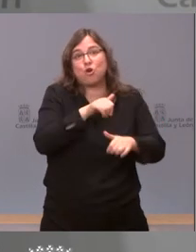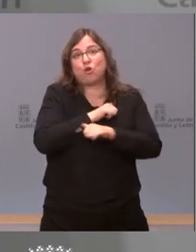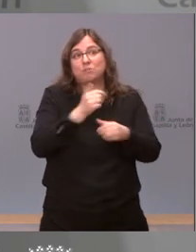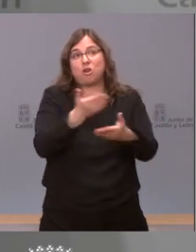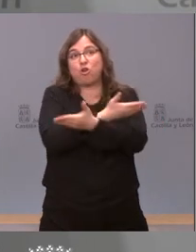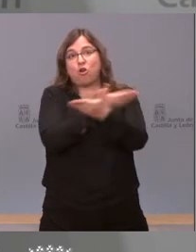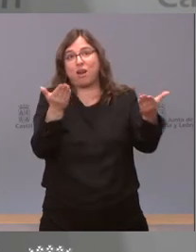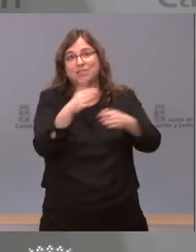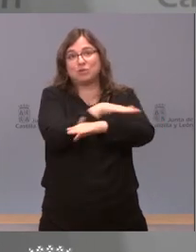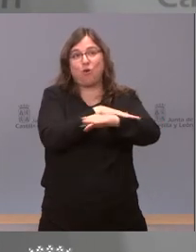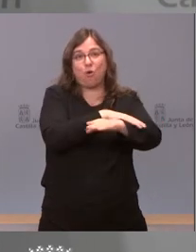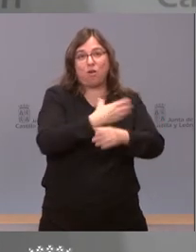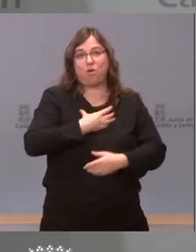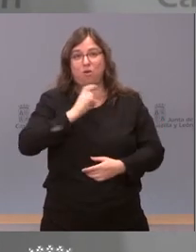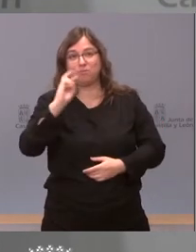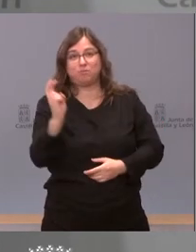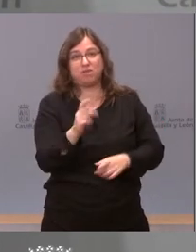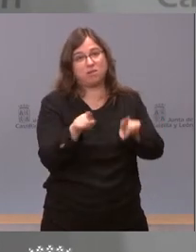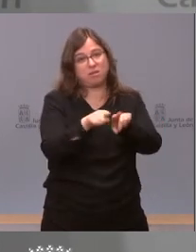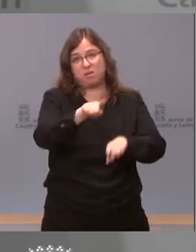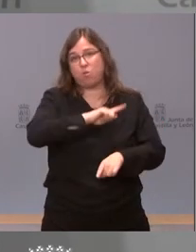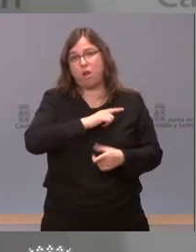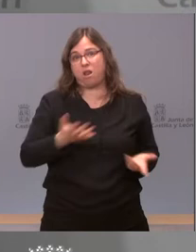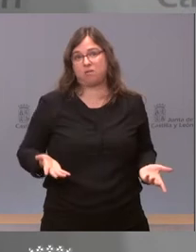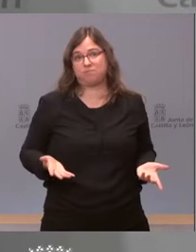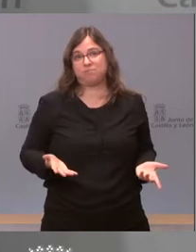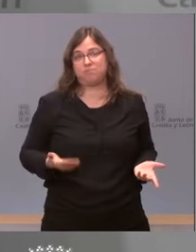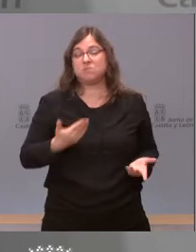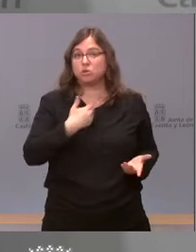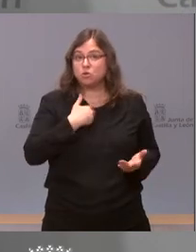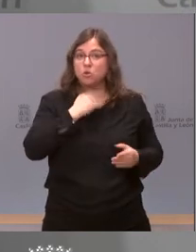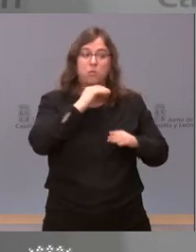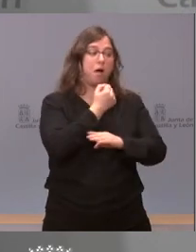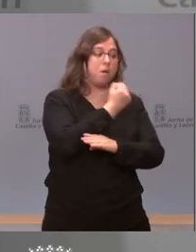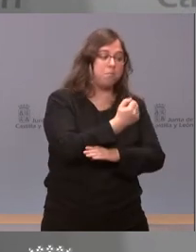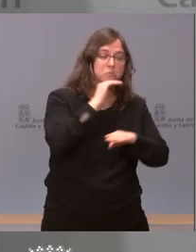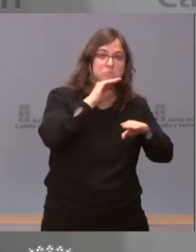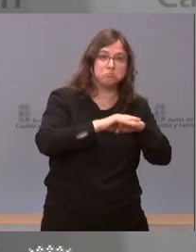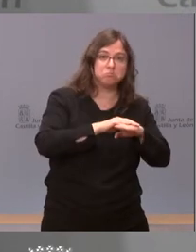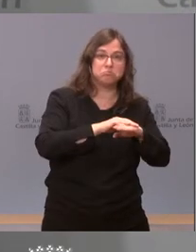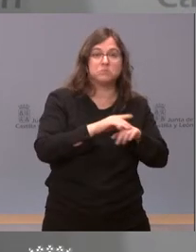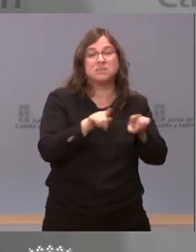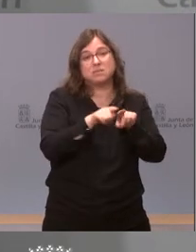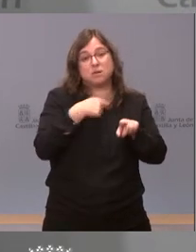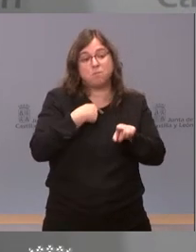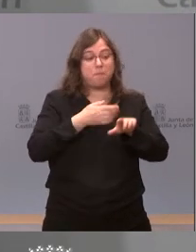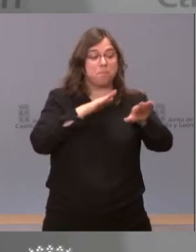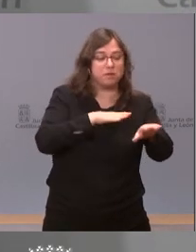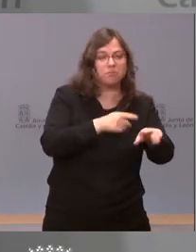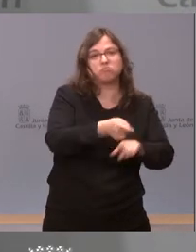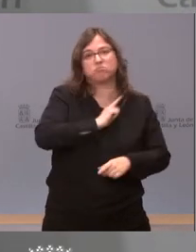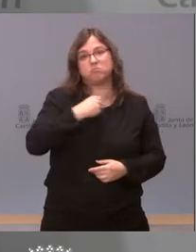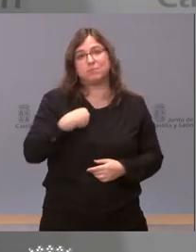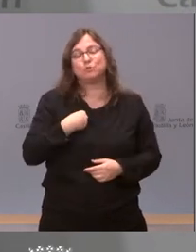las administraciones se comporten con la misma lealtad con la que nosotros nos comportamos sé que a veces esto es mucho pedir